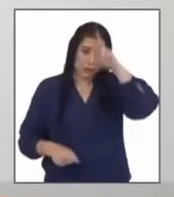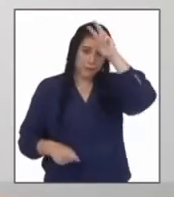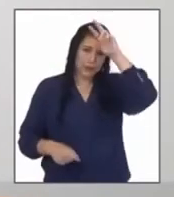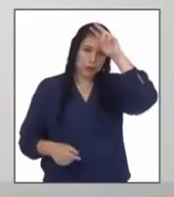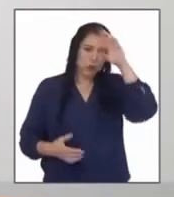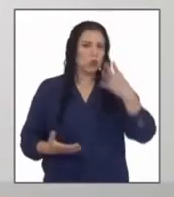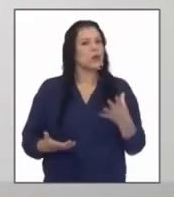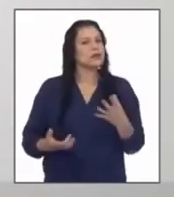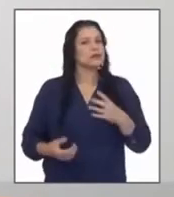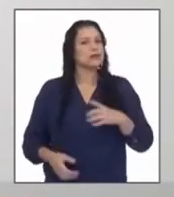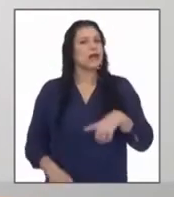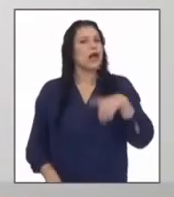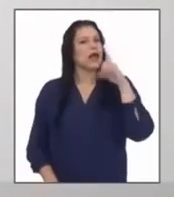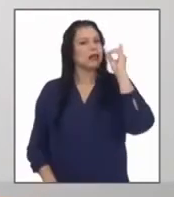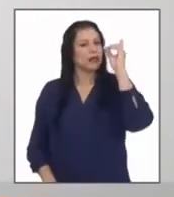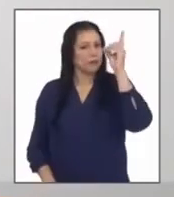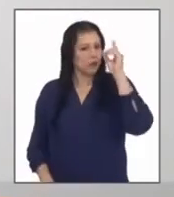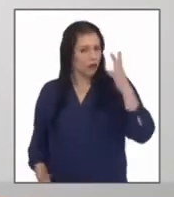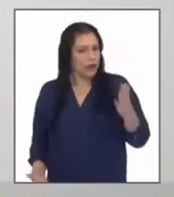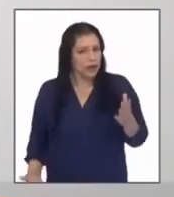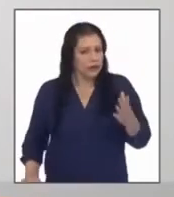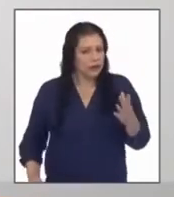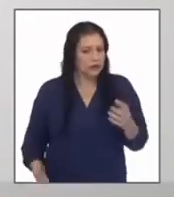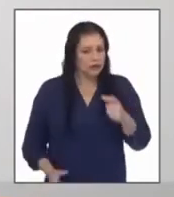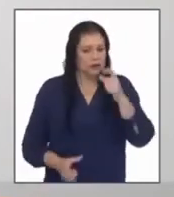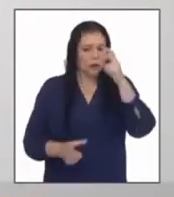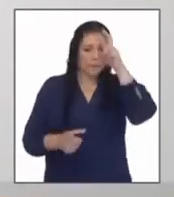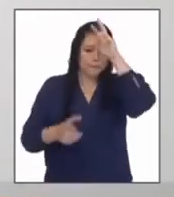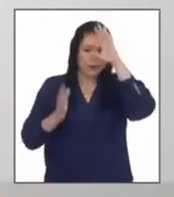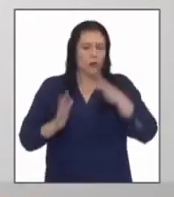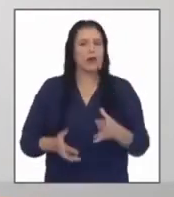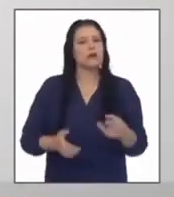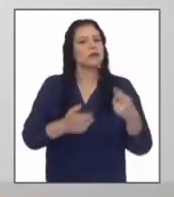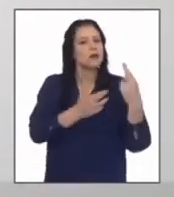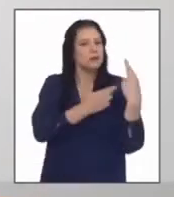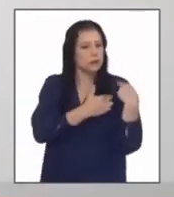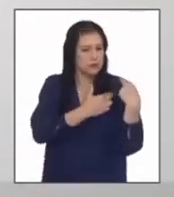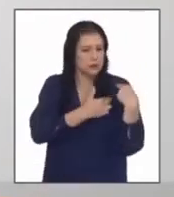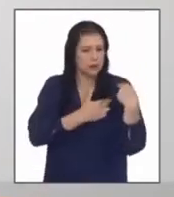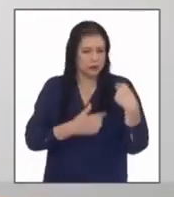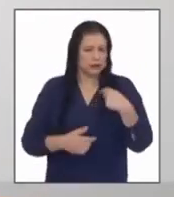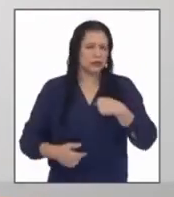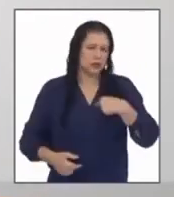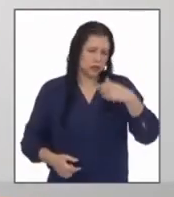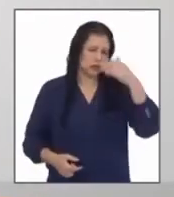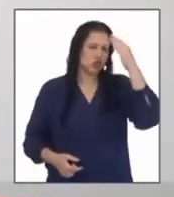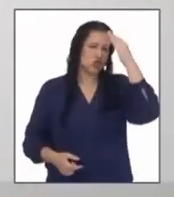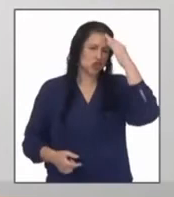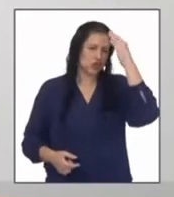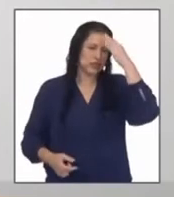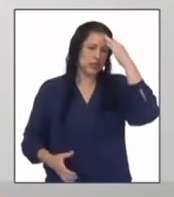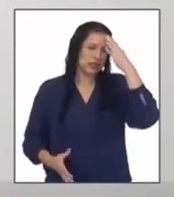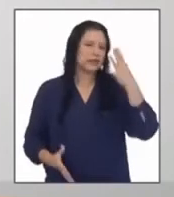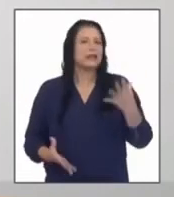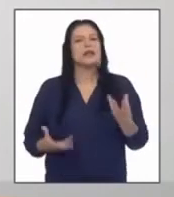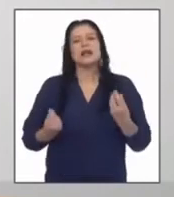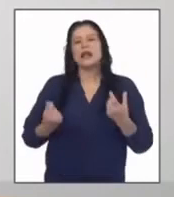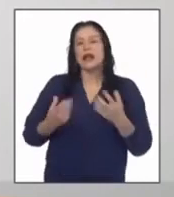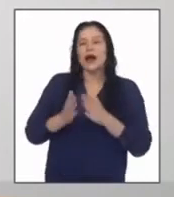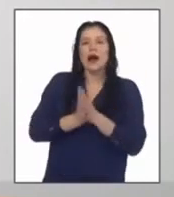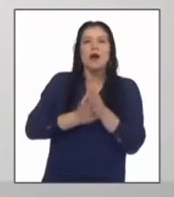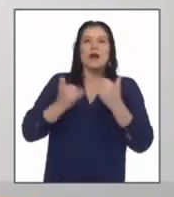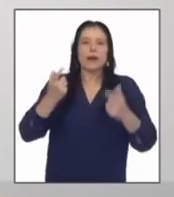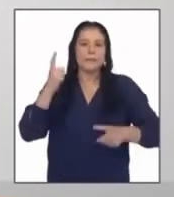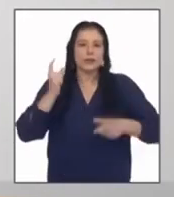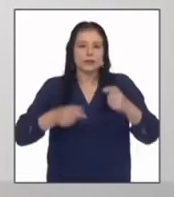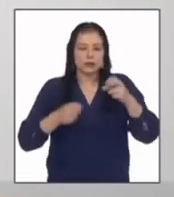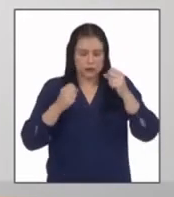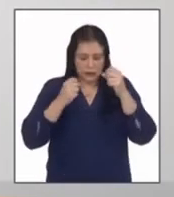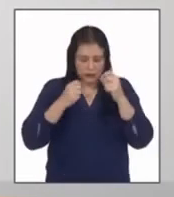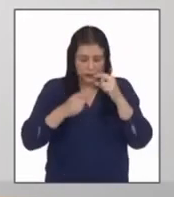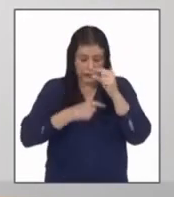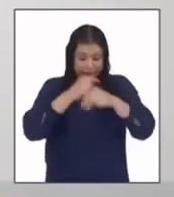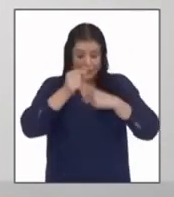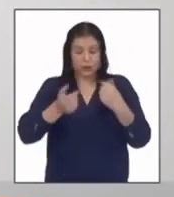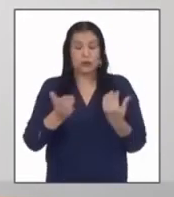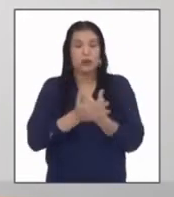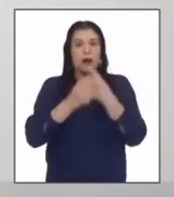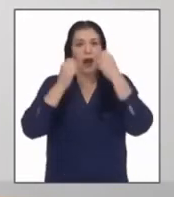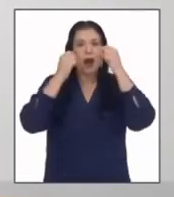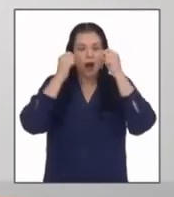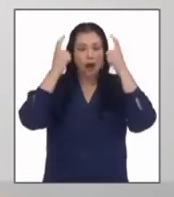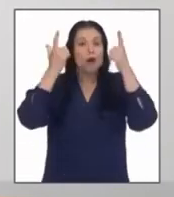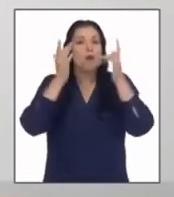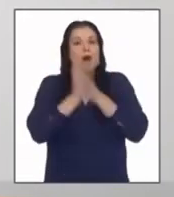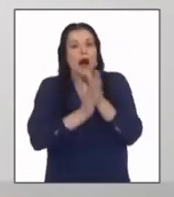democrático con ciudadanos responsables y estoy segura de que hay un despertar en estas generaciones